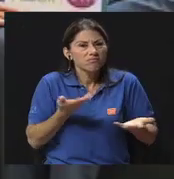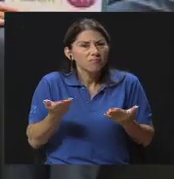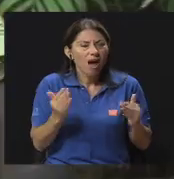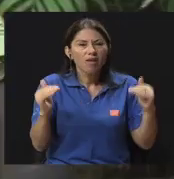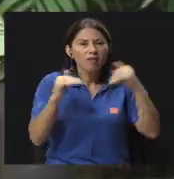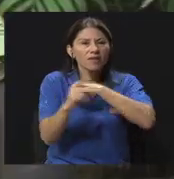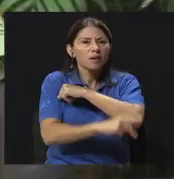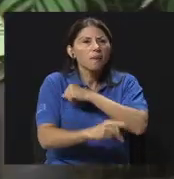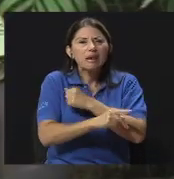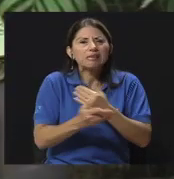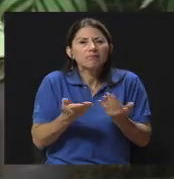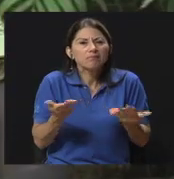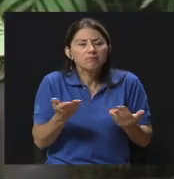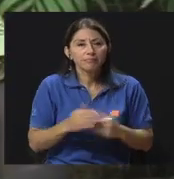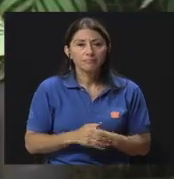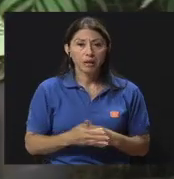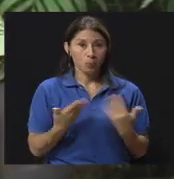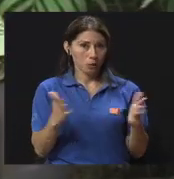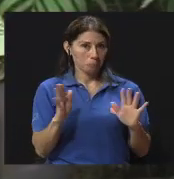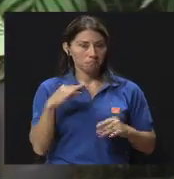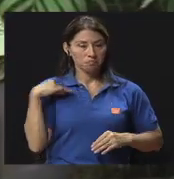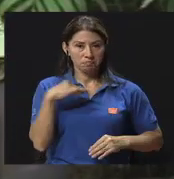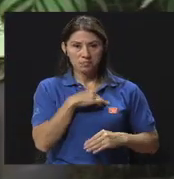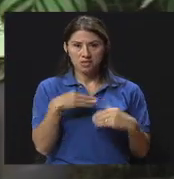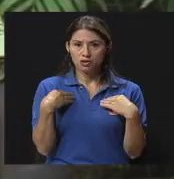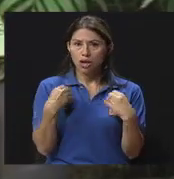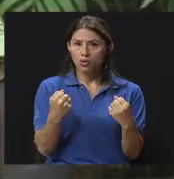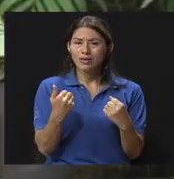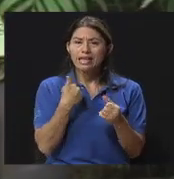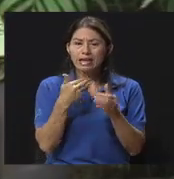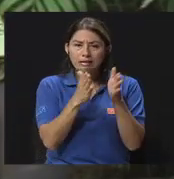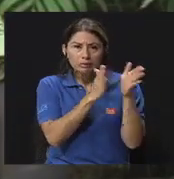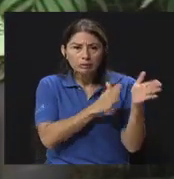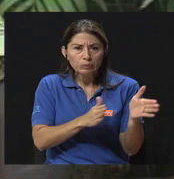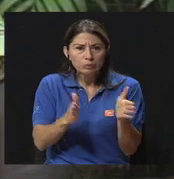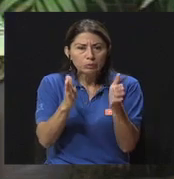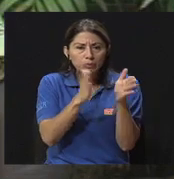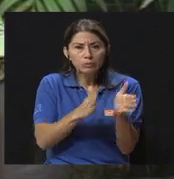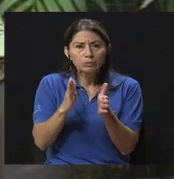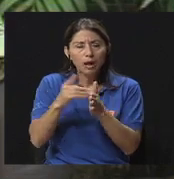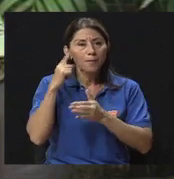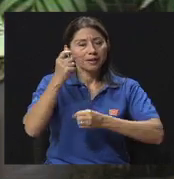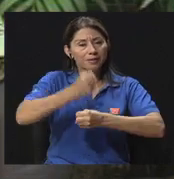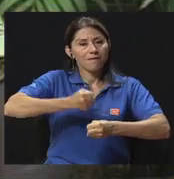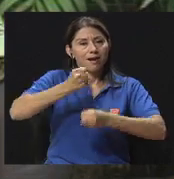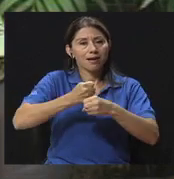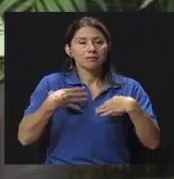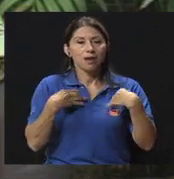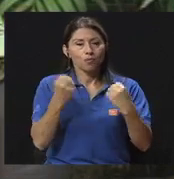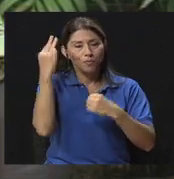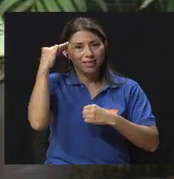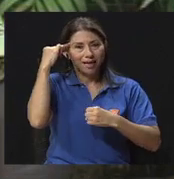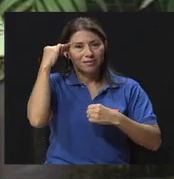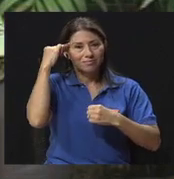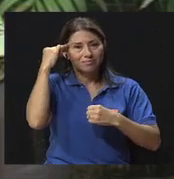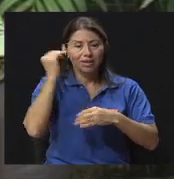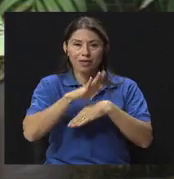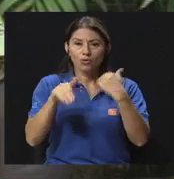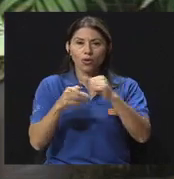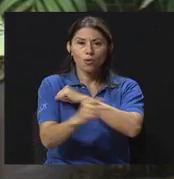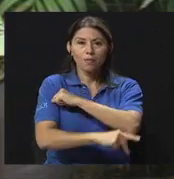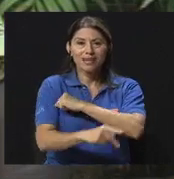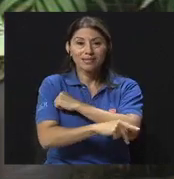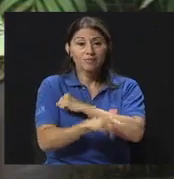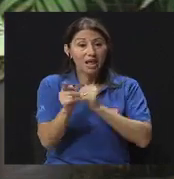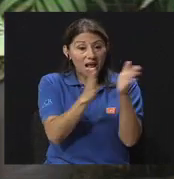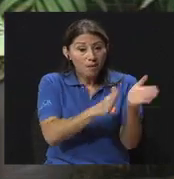país? Bueno, el Ministerio de Salud tiene todo un plan para el abordaje de la salud mental a nivel nacional, ¿verdad? Incluso el plan está proyectado